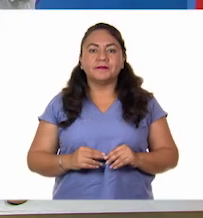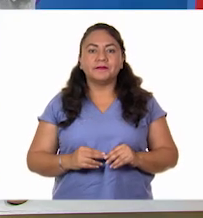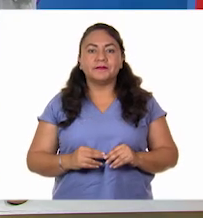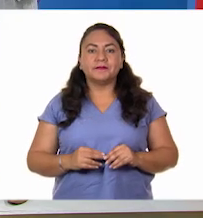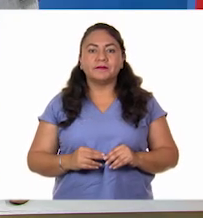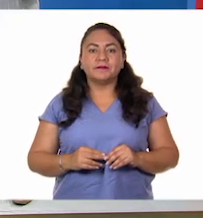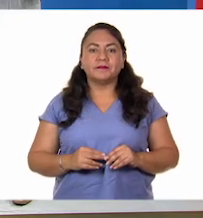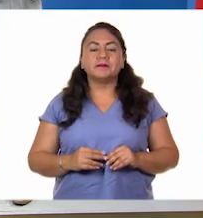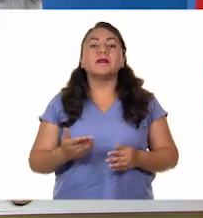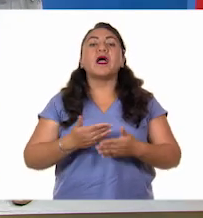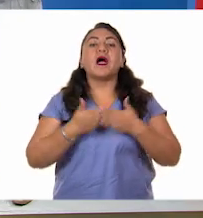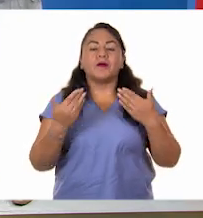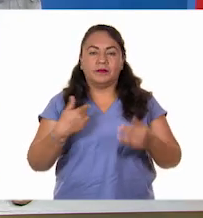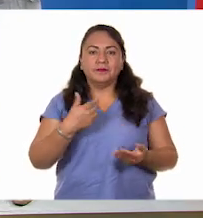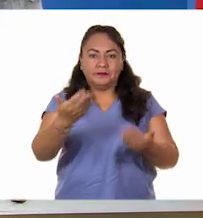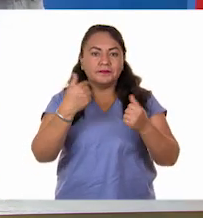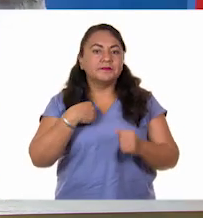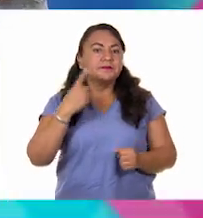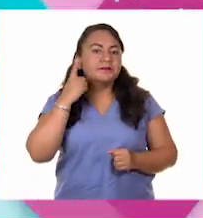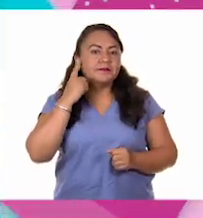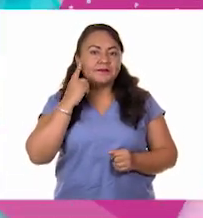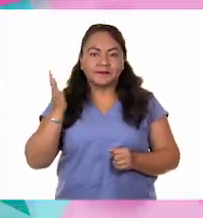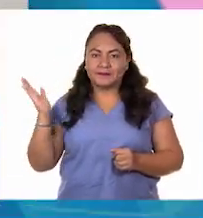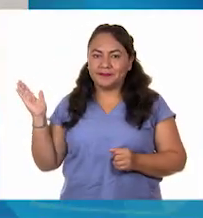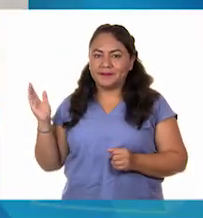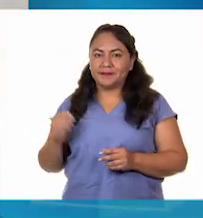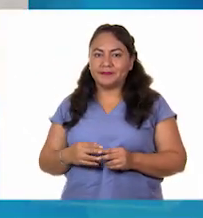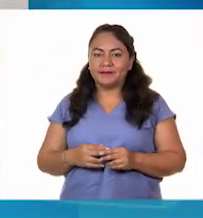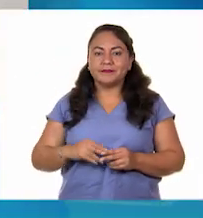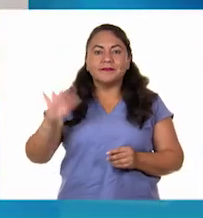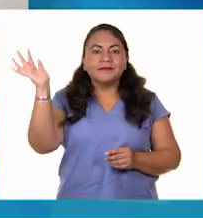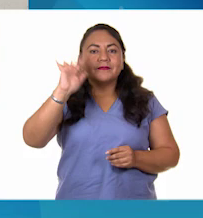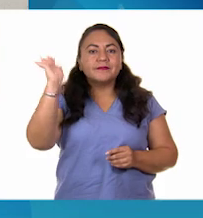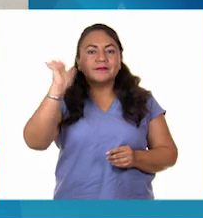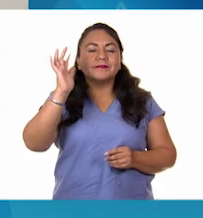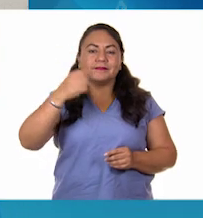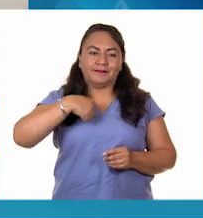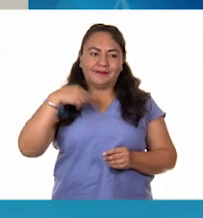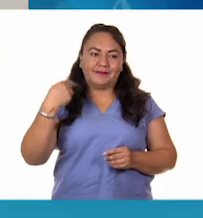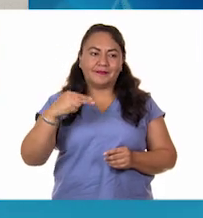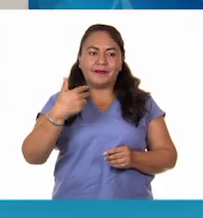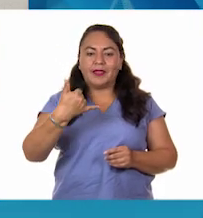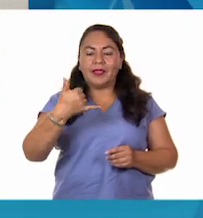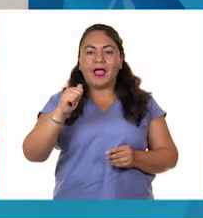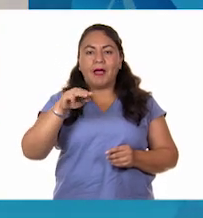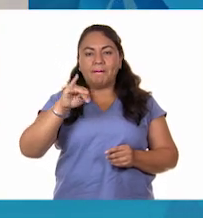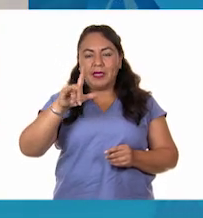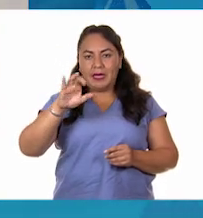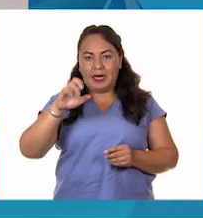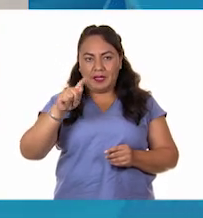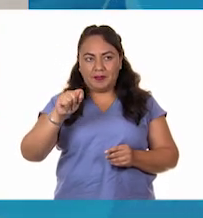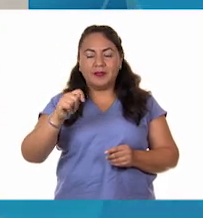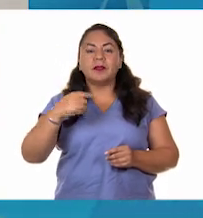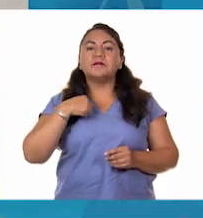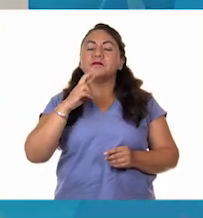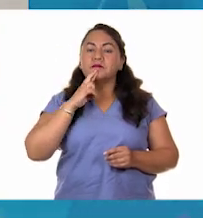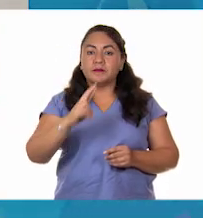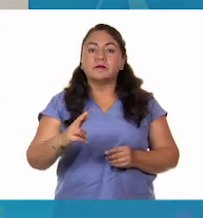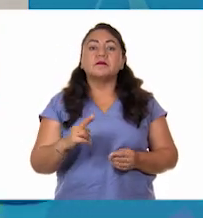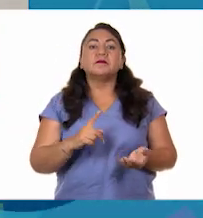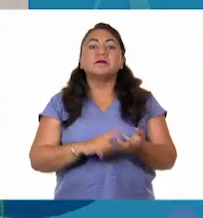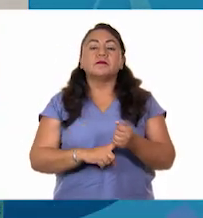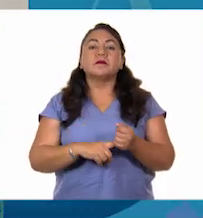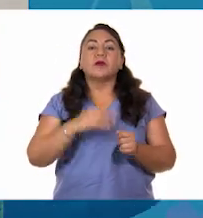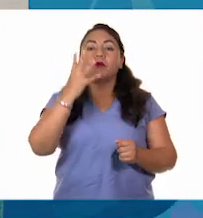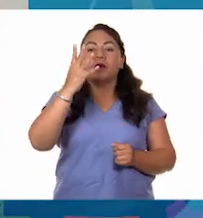Así que, Yami, te escuchamos. Hola, compañeros. Soy Yami y esta es la respuesta. Falta un